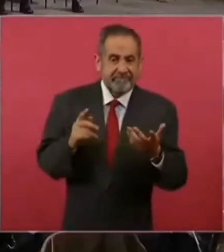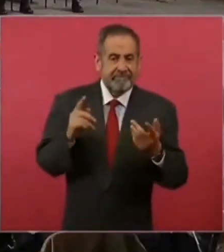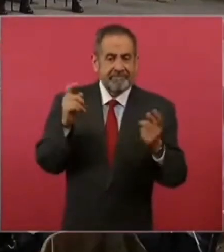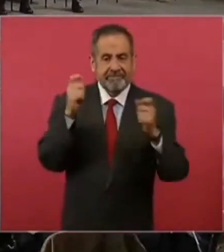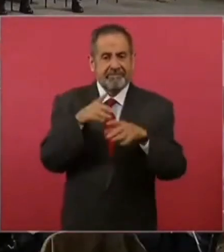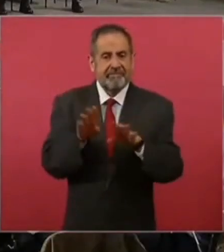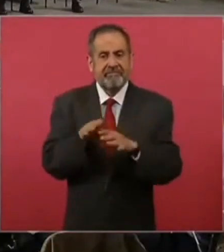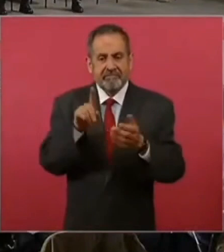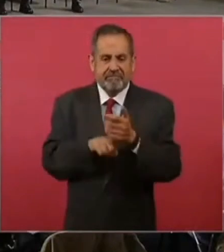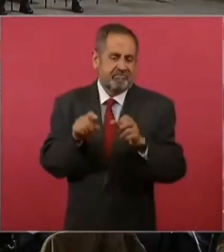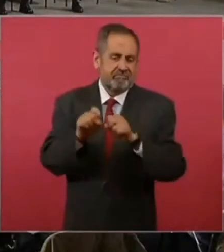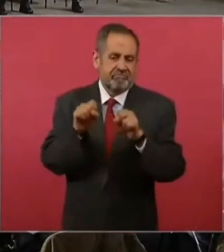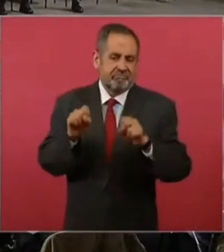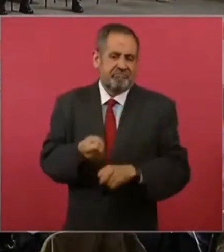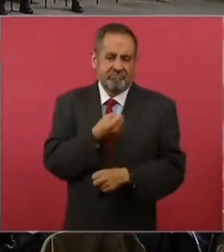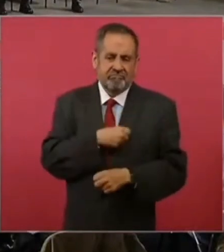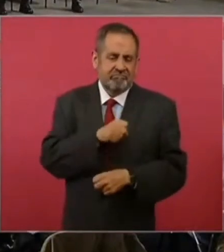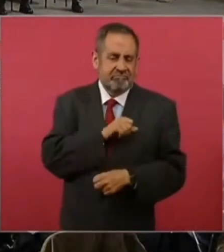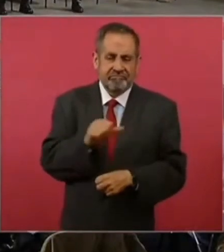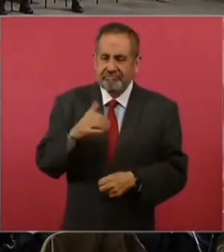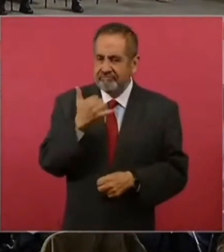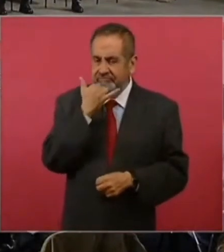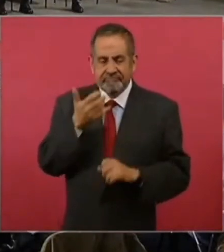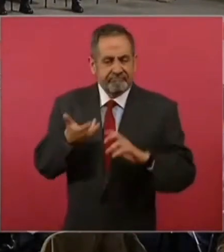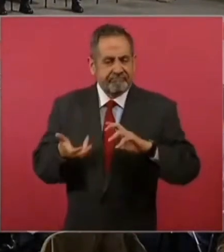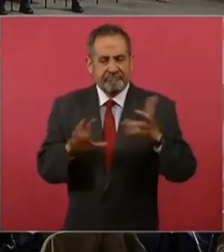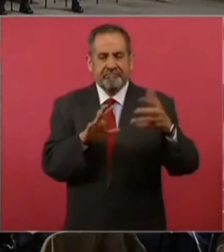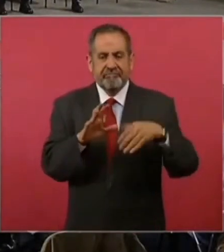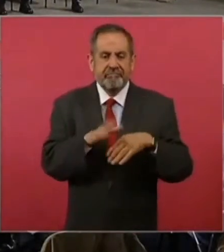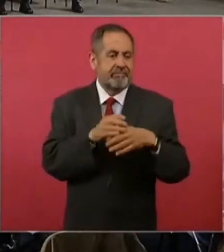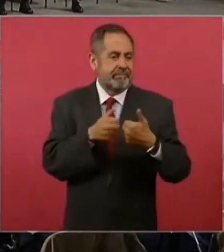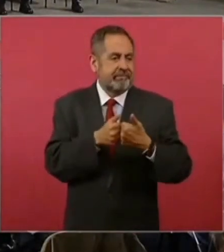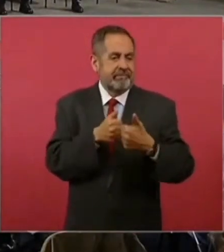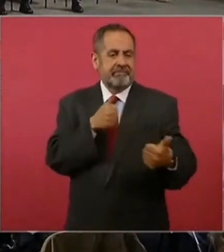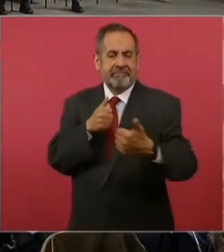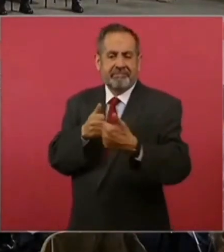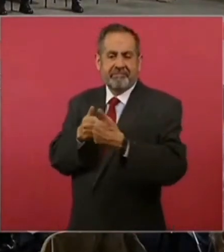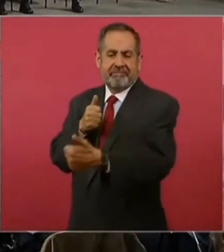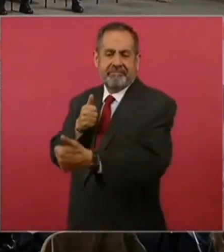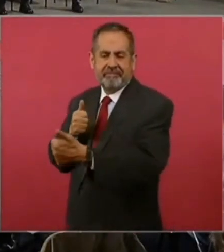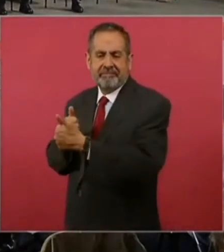este sistema de salud derivado de la descentralización.